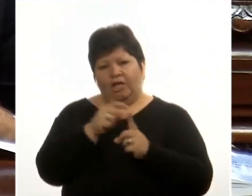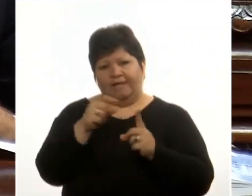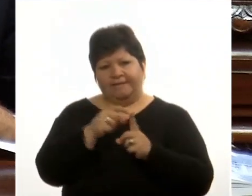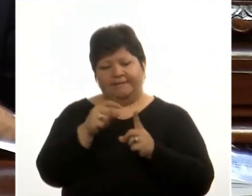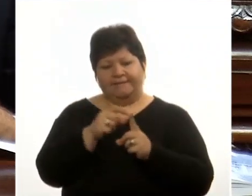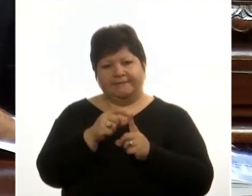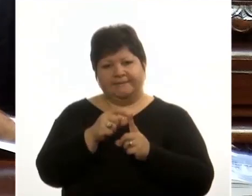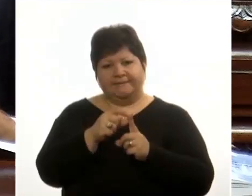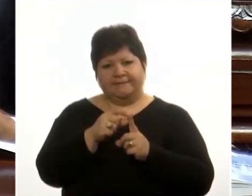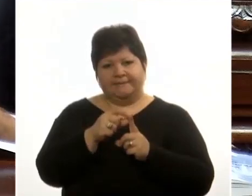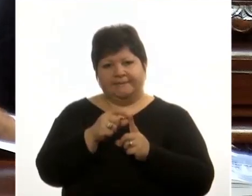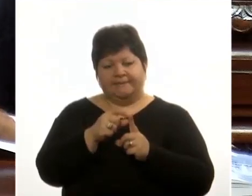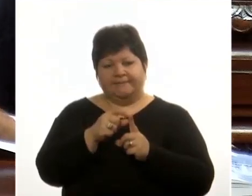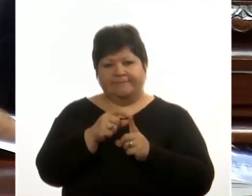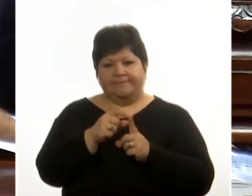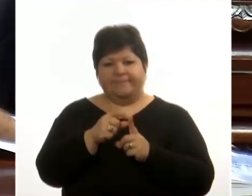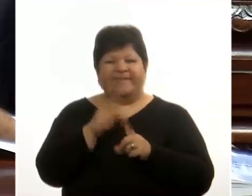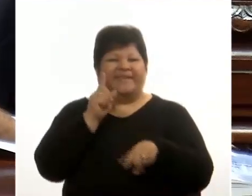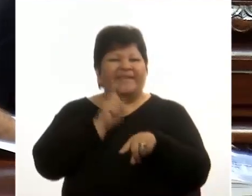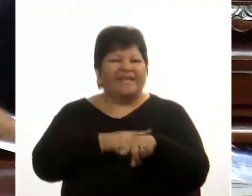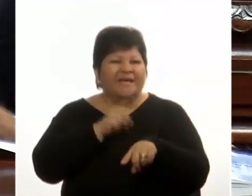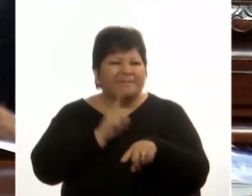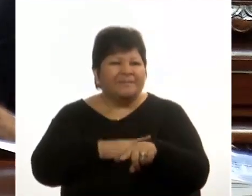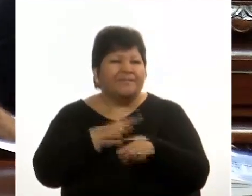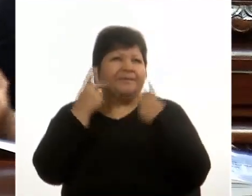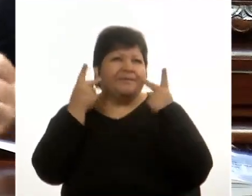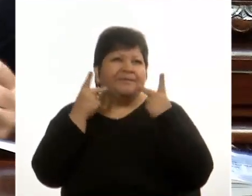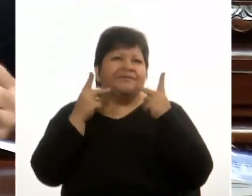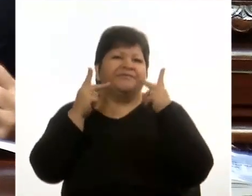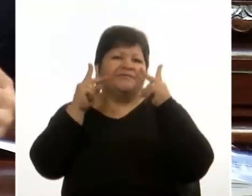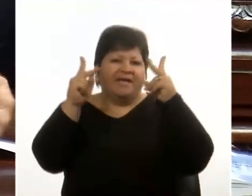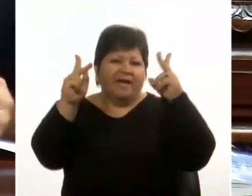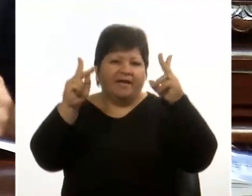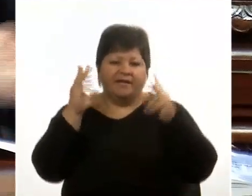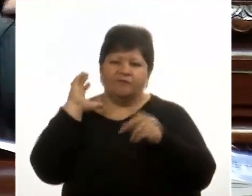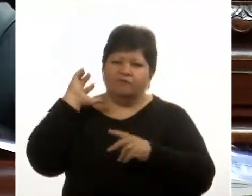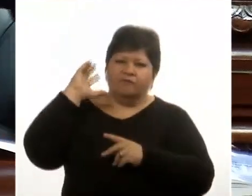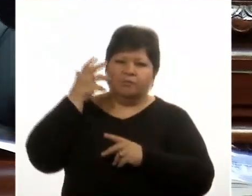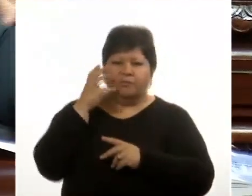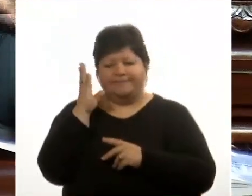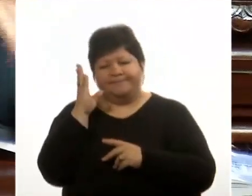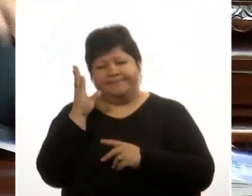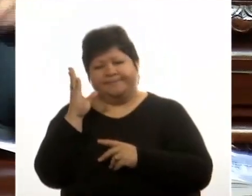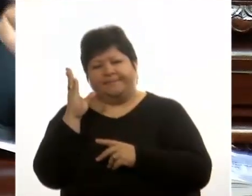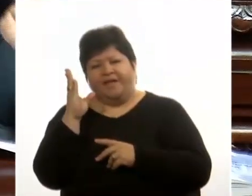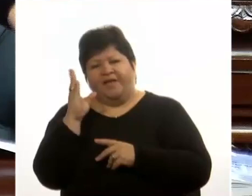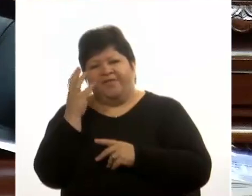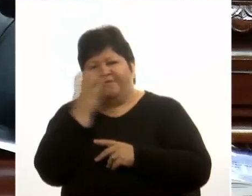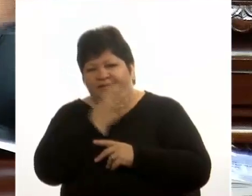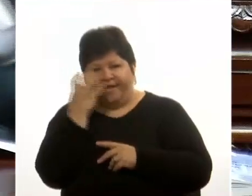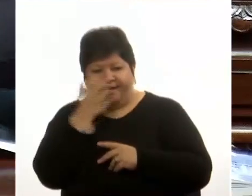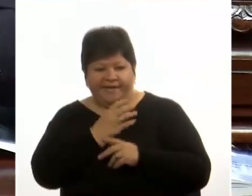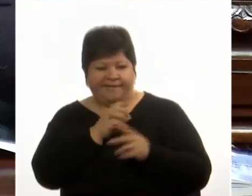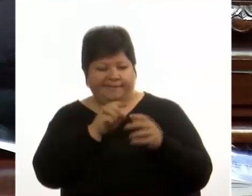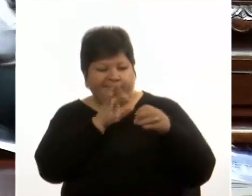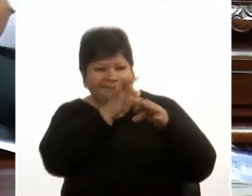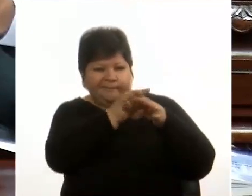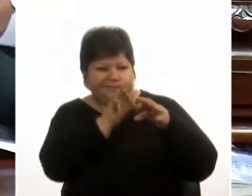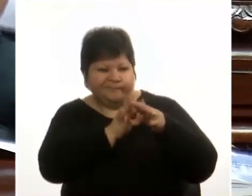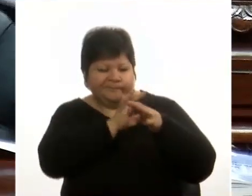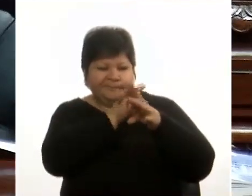Y además, el tiempo del viaje mancha la fruta. Y acá también hay un tema que es importante, que es,